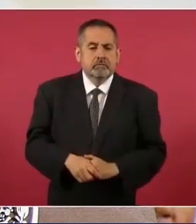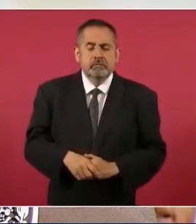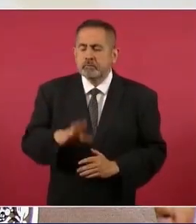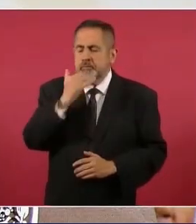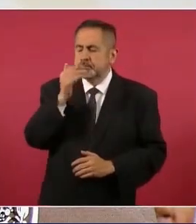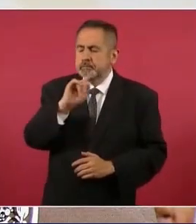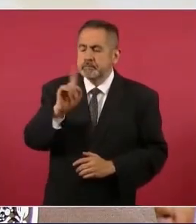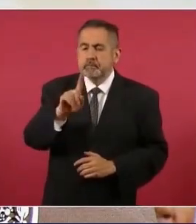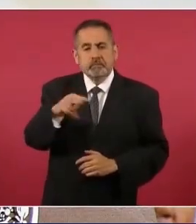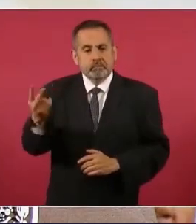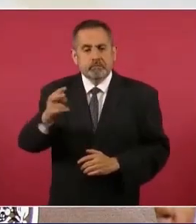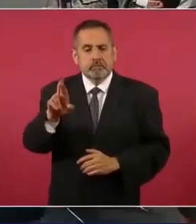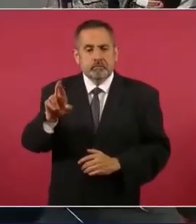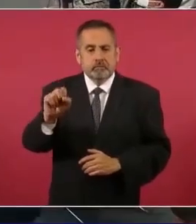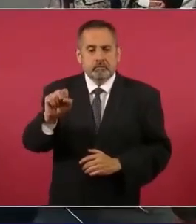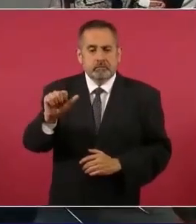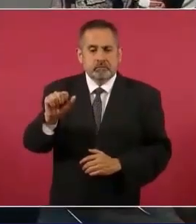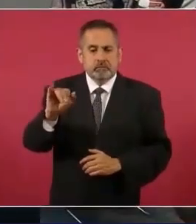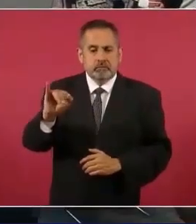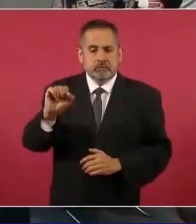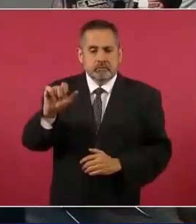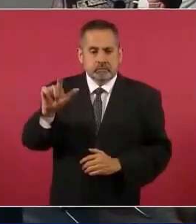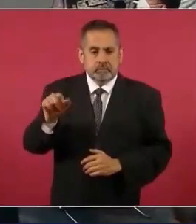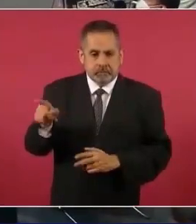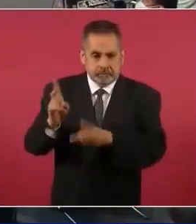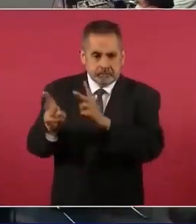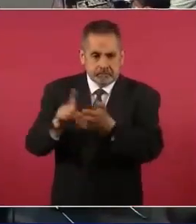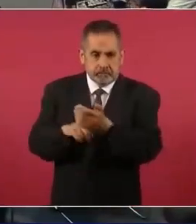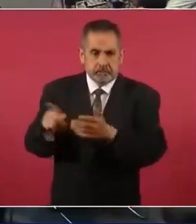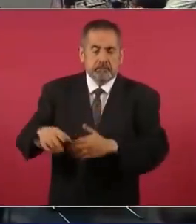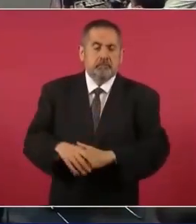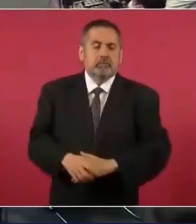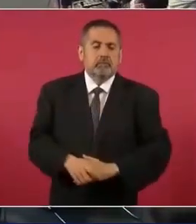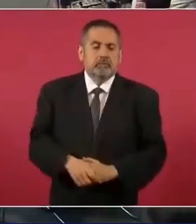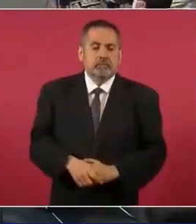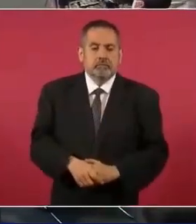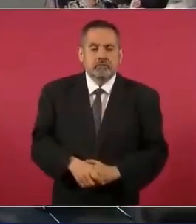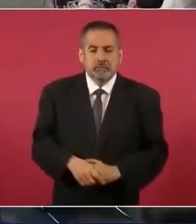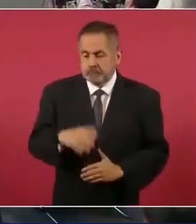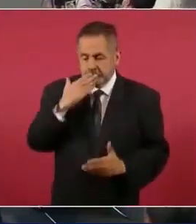Perdón, con Rosasel, de acuerdo, con Rosasel, muy bien, vamos.